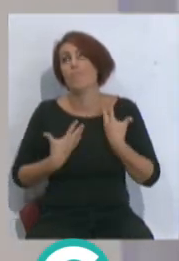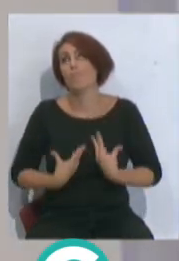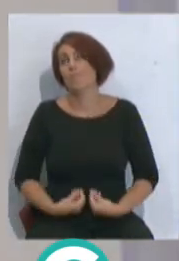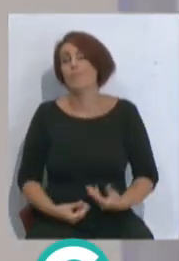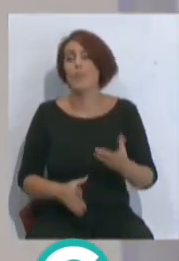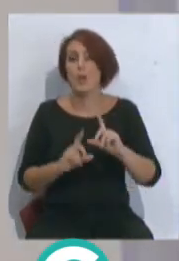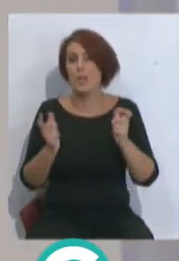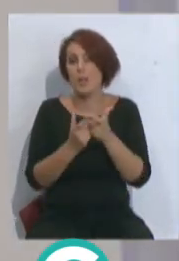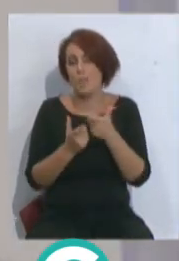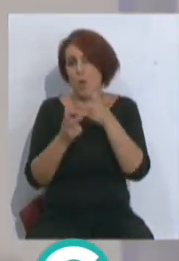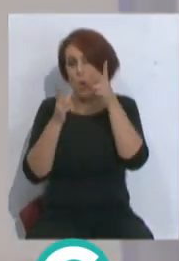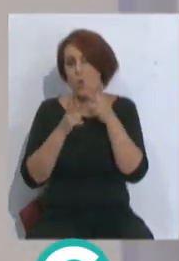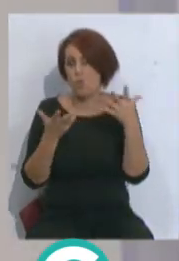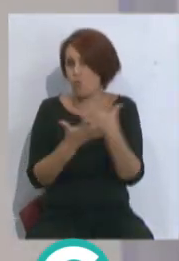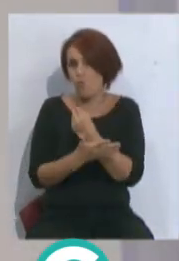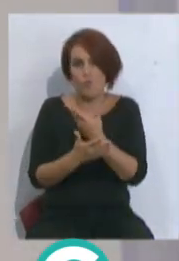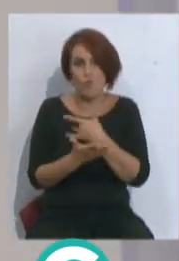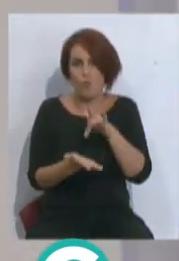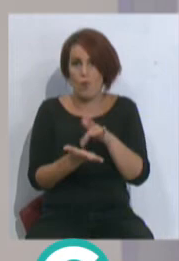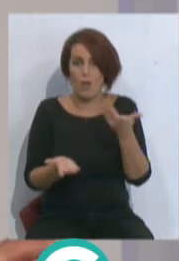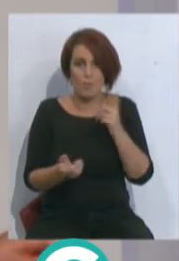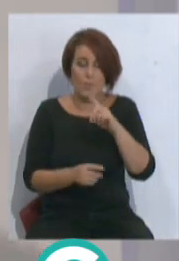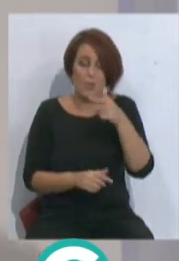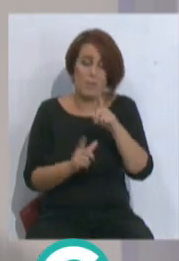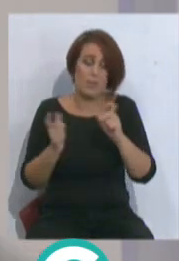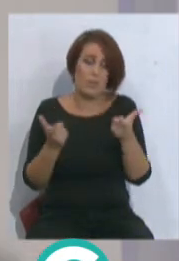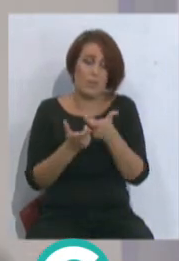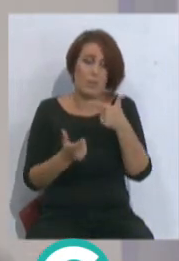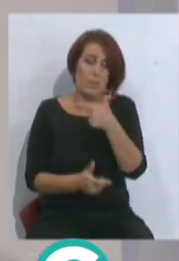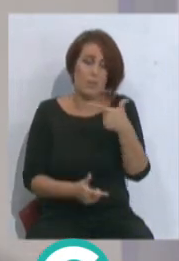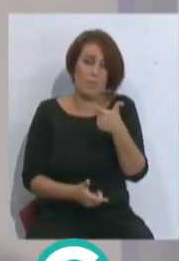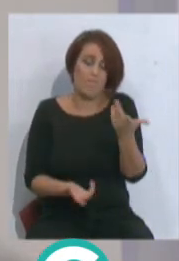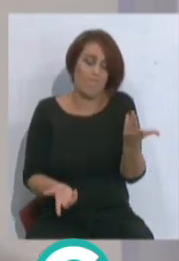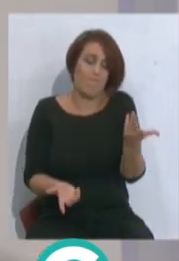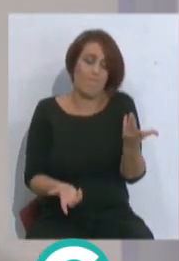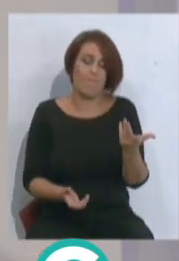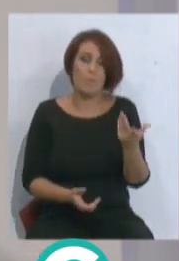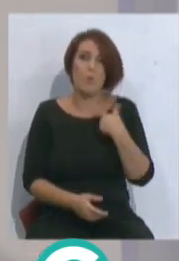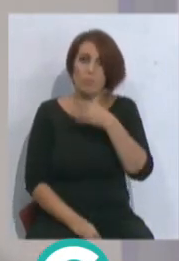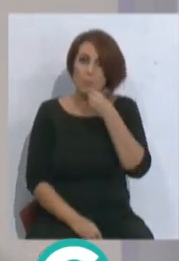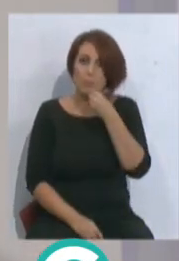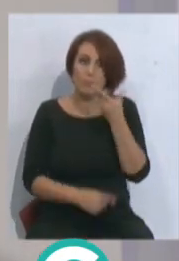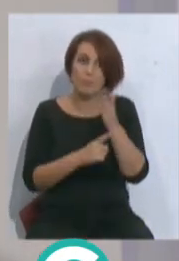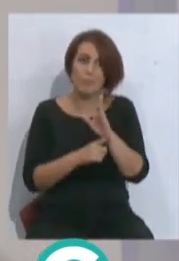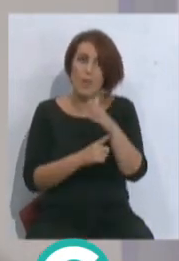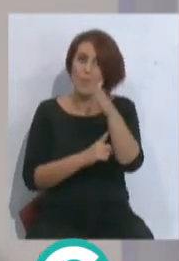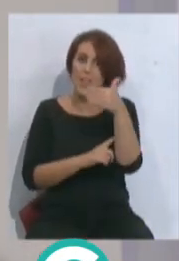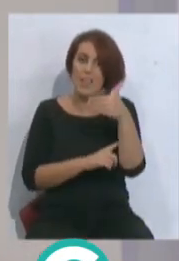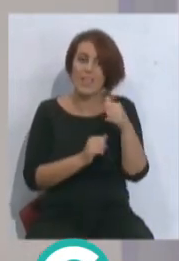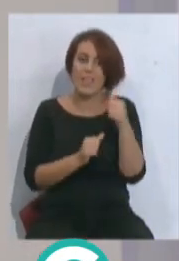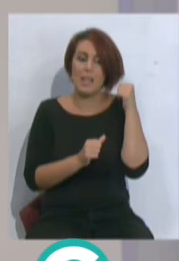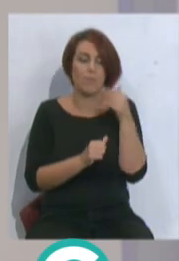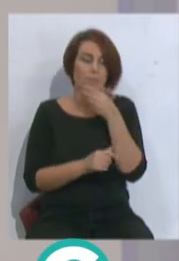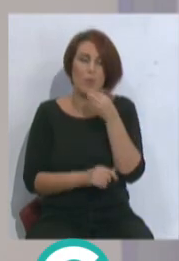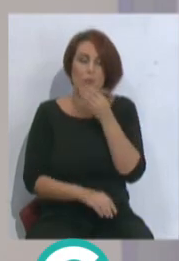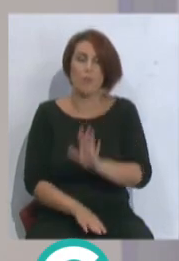los equipos de la élite o a todos los equipos de la primera división. Tenemos que jugar con ellos. Pero es bonito ver esa presentación con ellos ahí con las banderitas detrás. Eso está